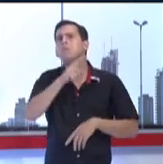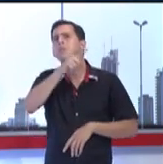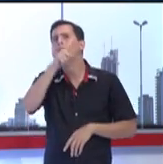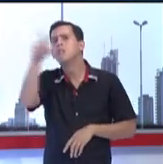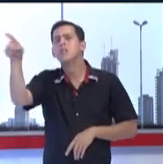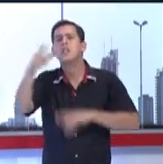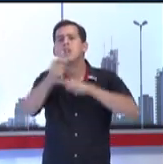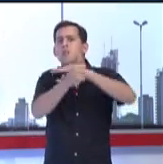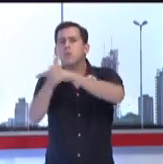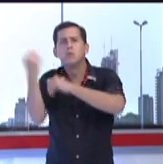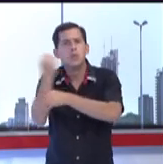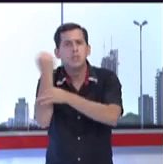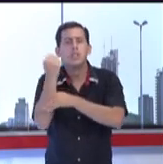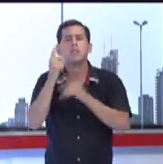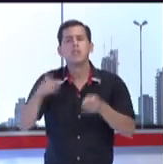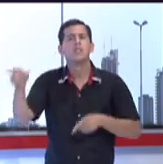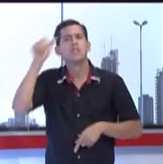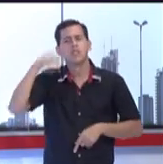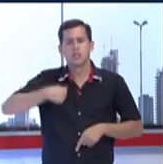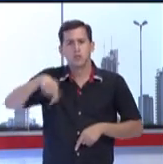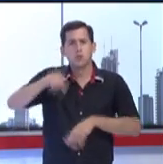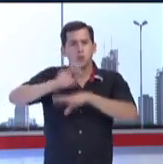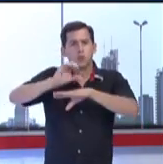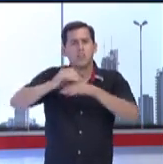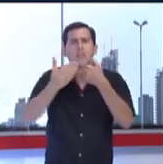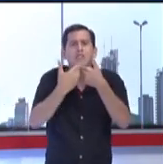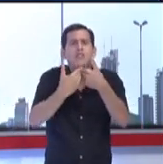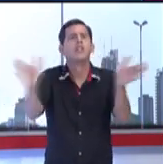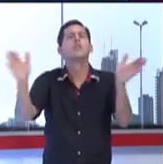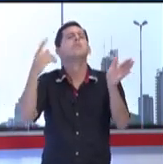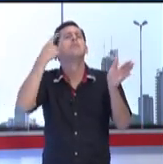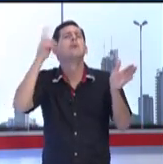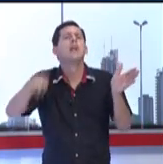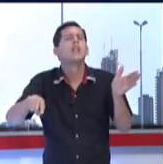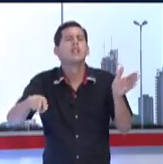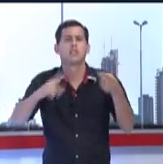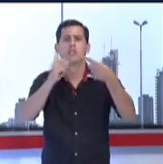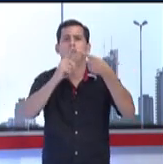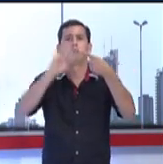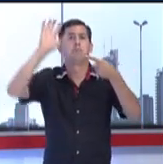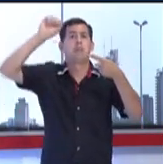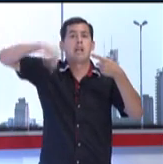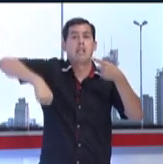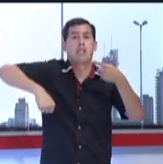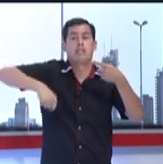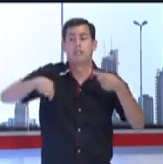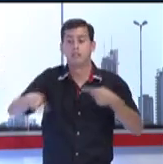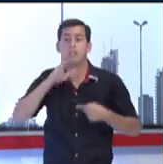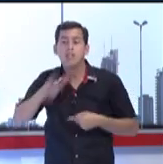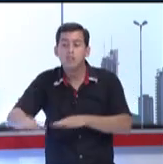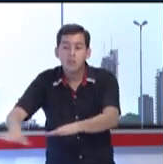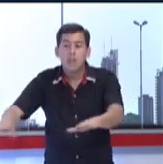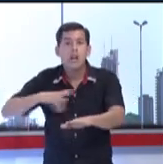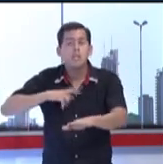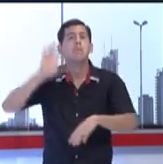en cuenta que este curso está abierto primeramente para los padres de la institución como una necesidad, ¿sí?